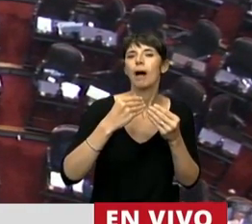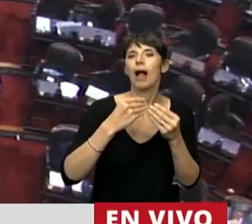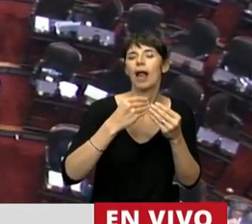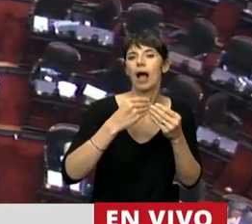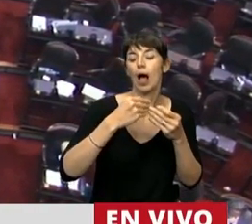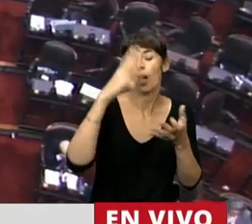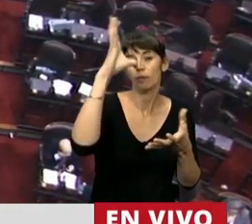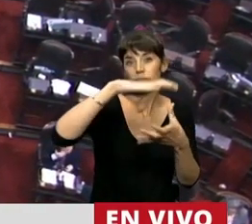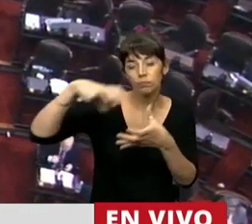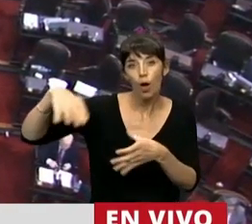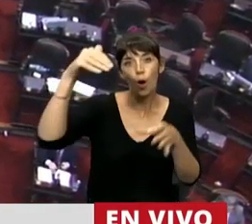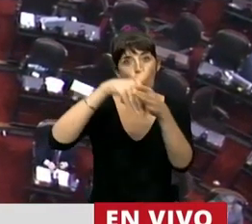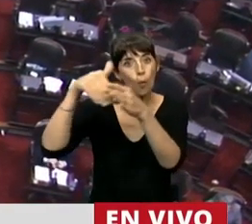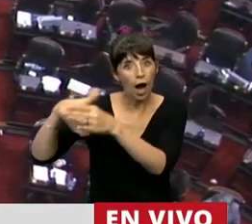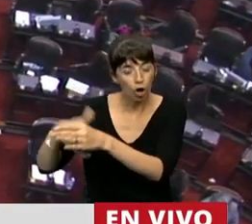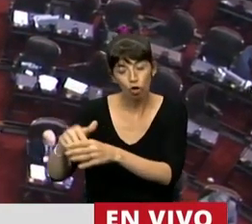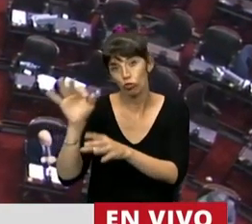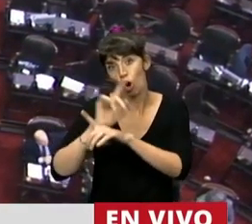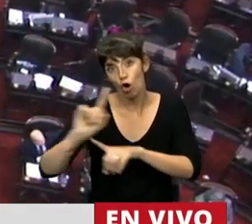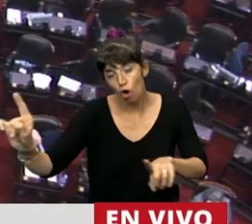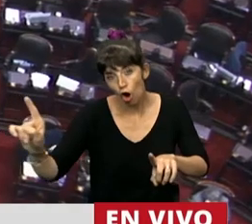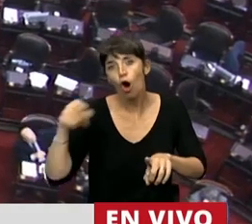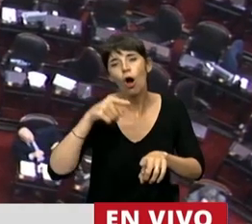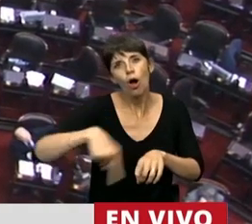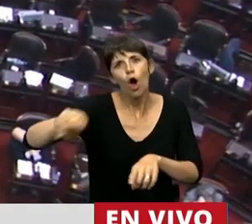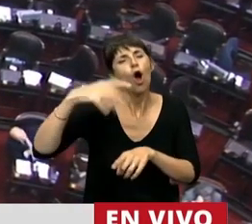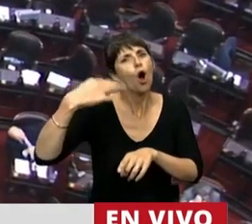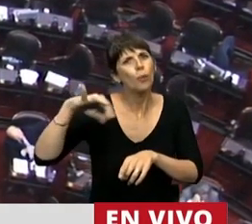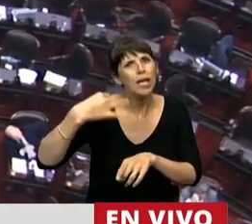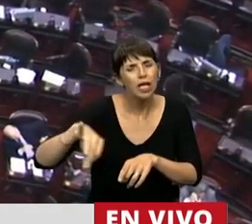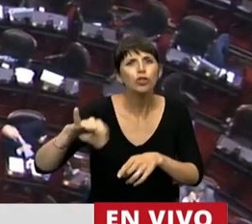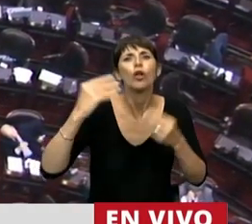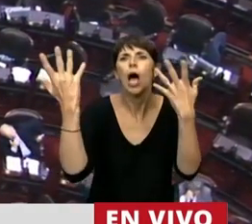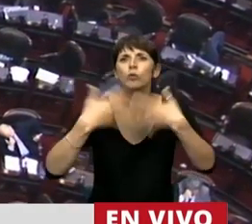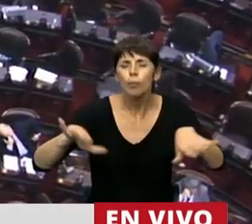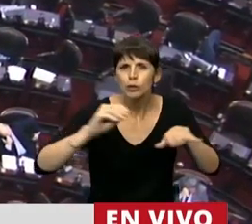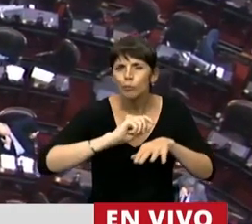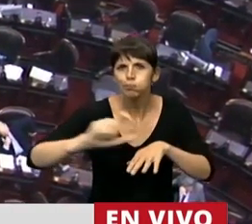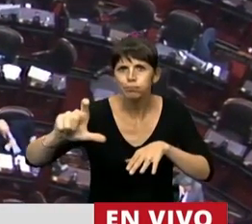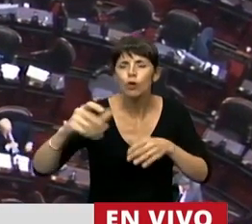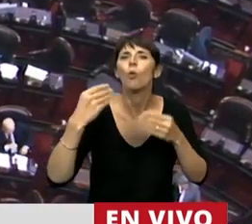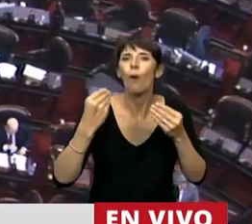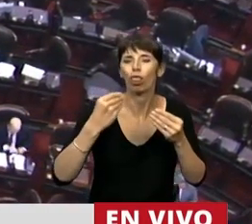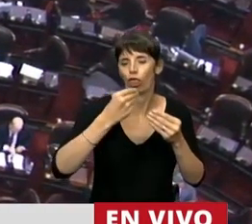definitiva, el artículo primero quedaría redactado como voy a leer a continuación.